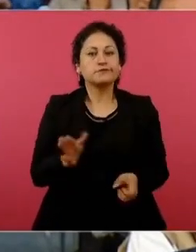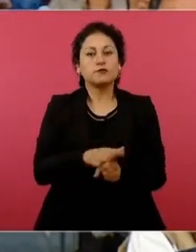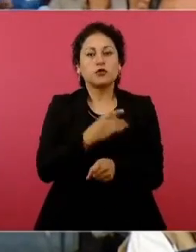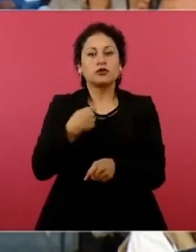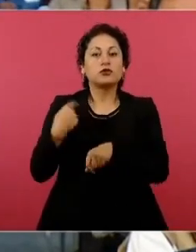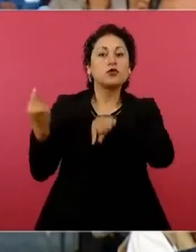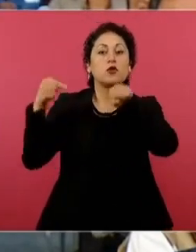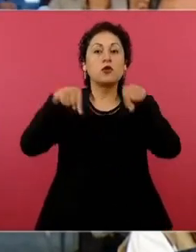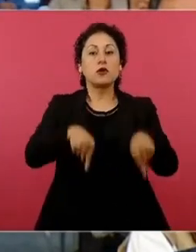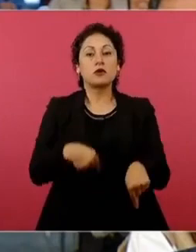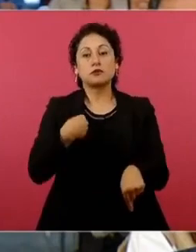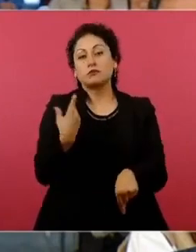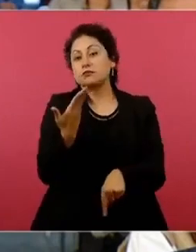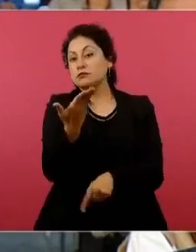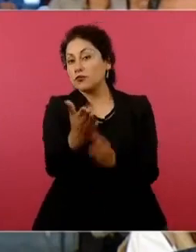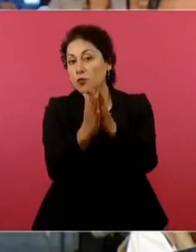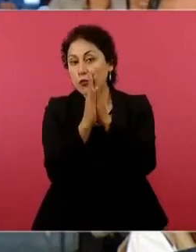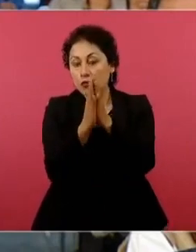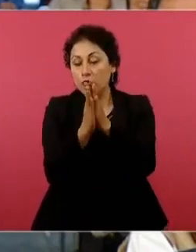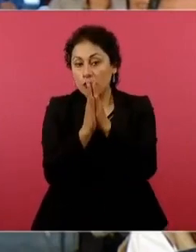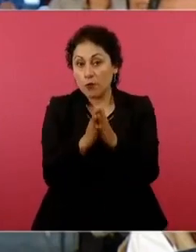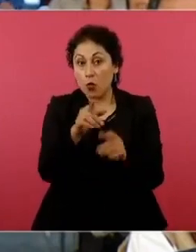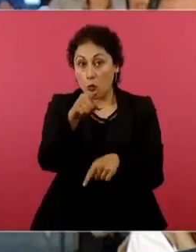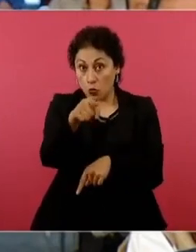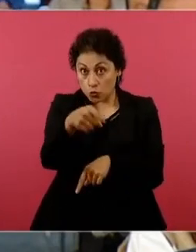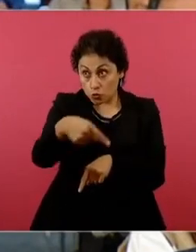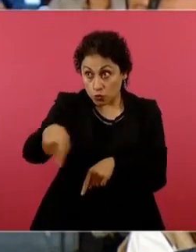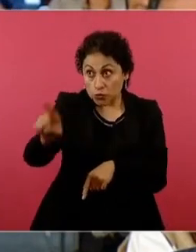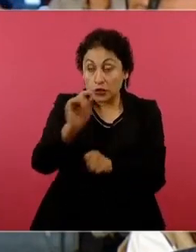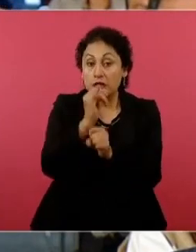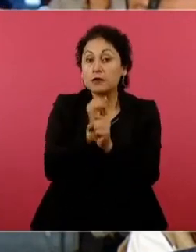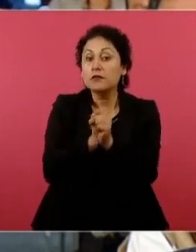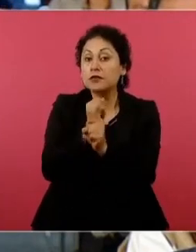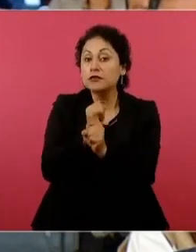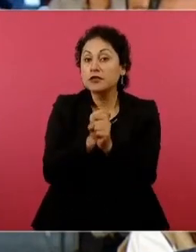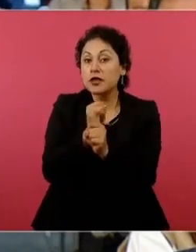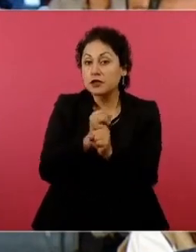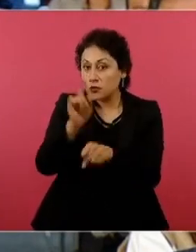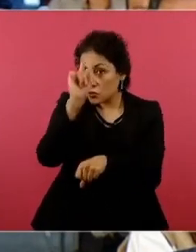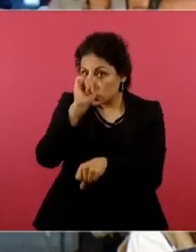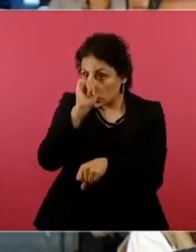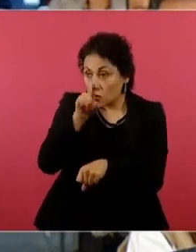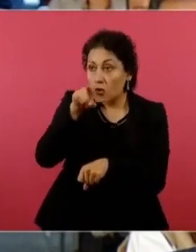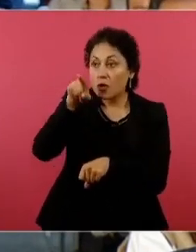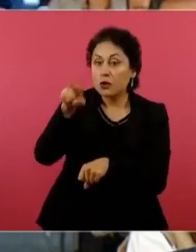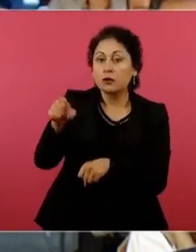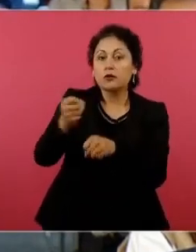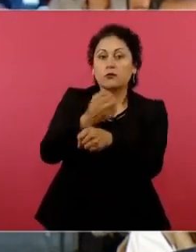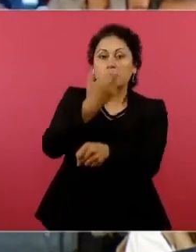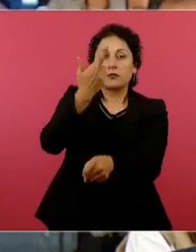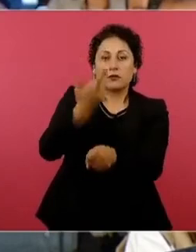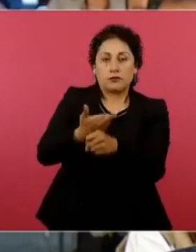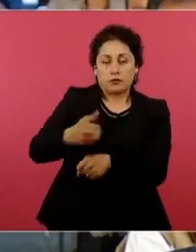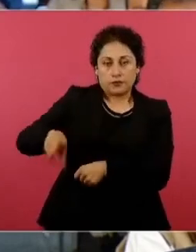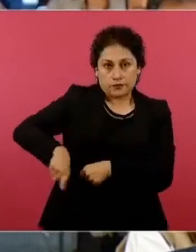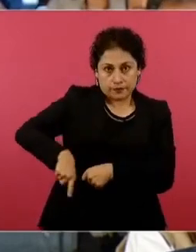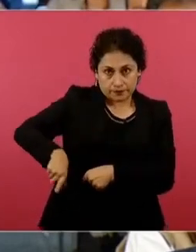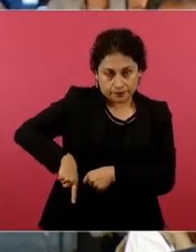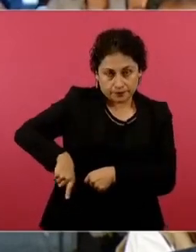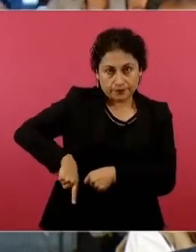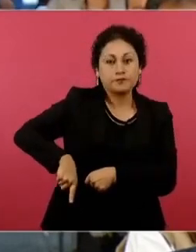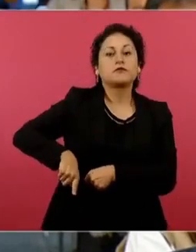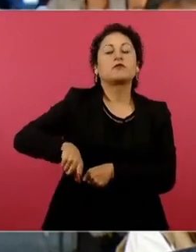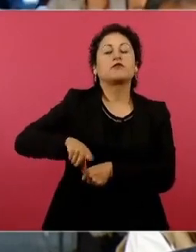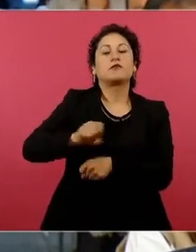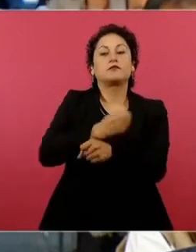la investigación que usted sugirió y pidió a la secretaria de Gobernación y a la secretaria